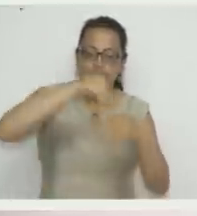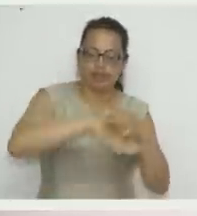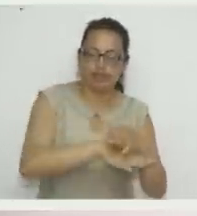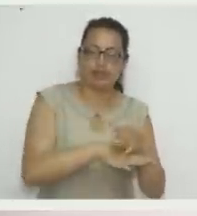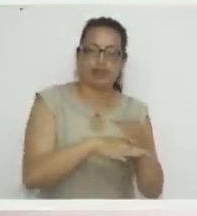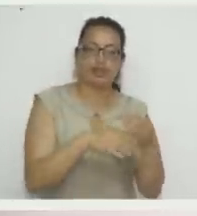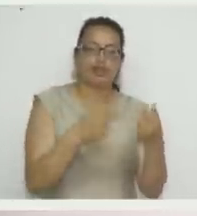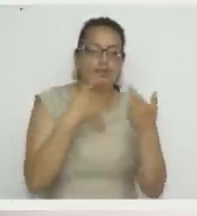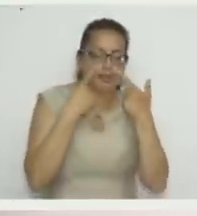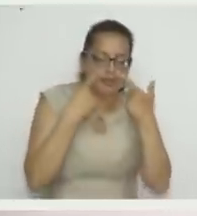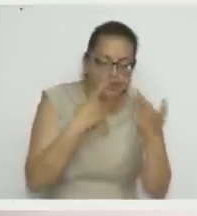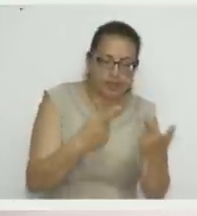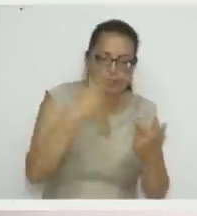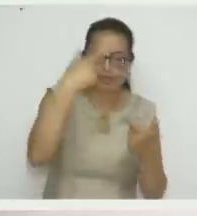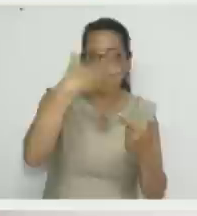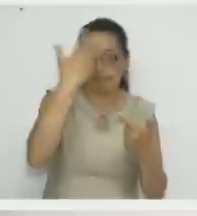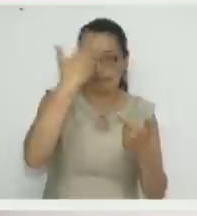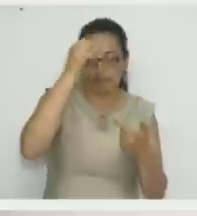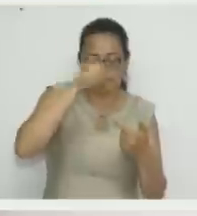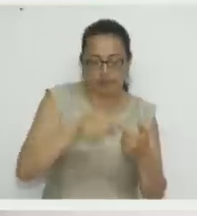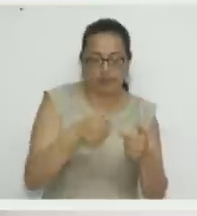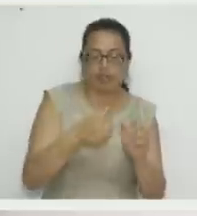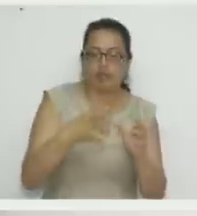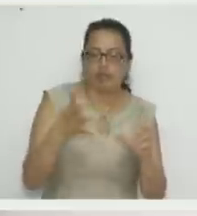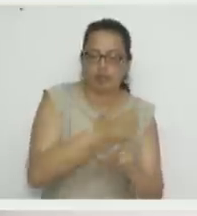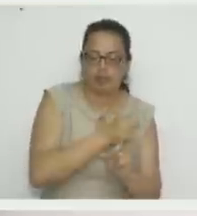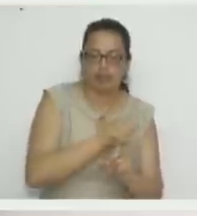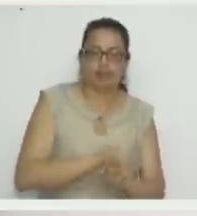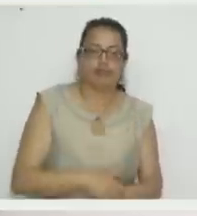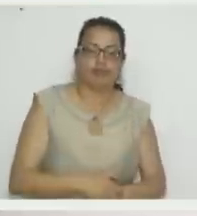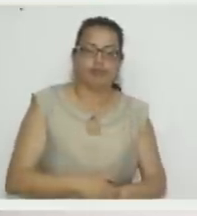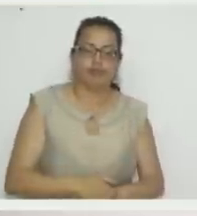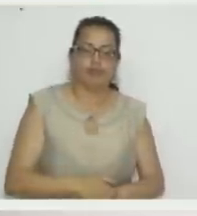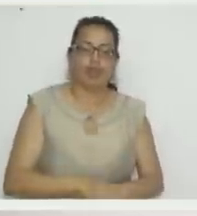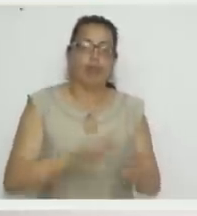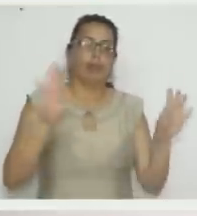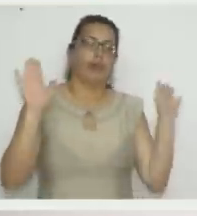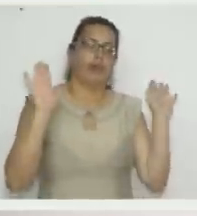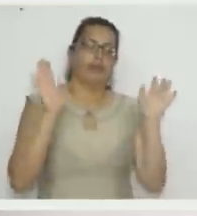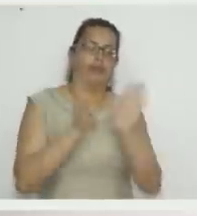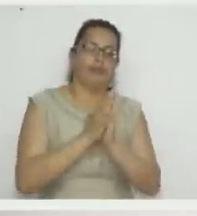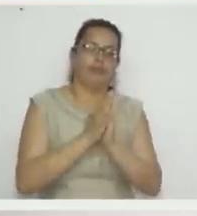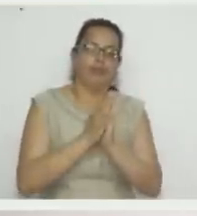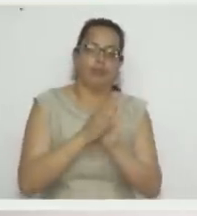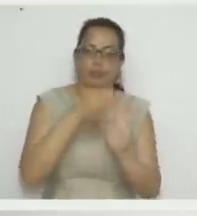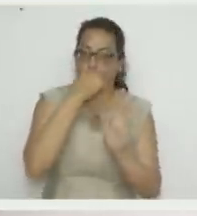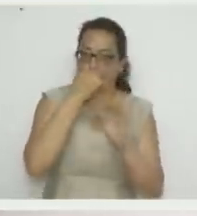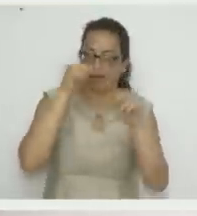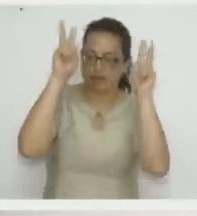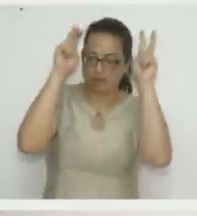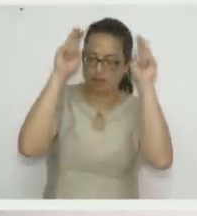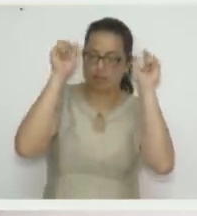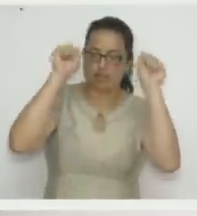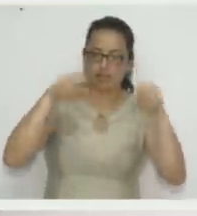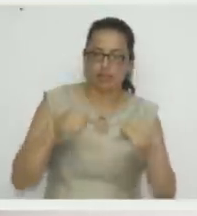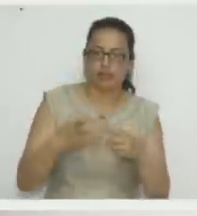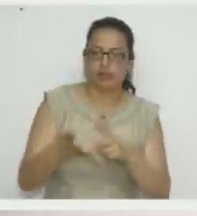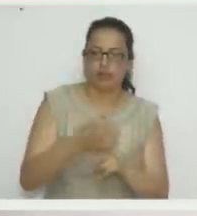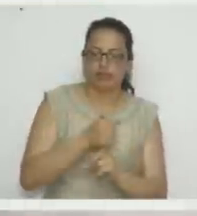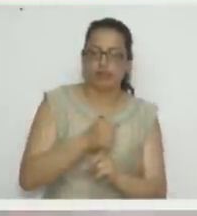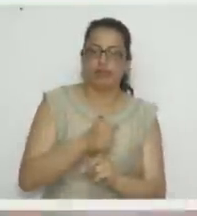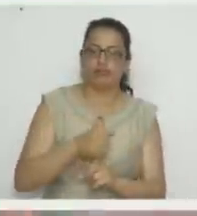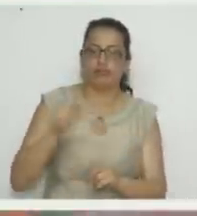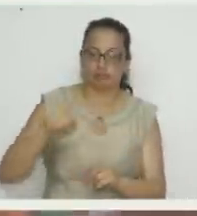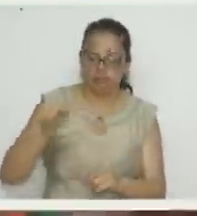todos los moldecitos para que elaboren este proyecto. Bueno, profes. Bueno, acá. El conejito ahí, los moldes, está acá las orejitas y todo eso,